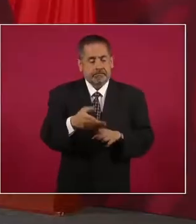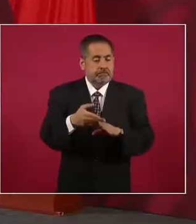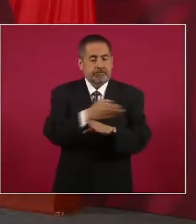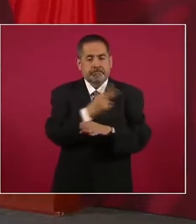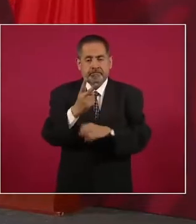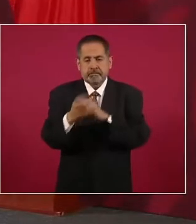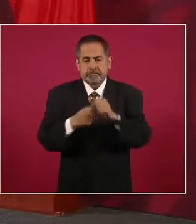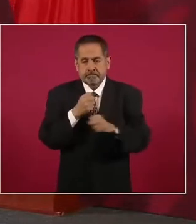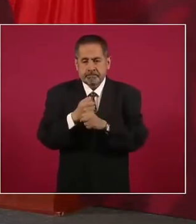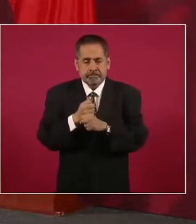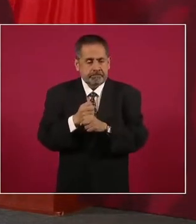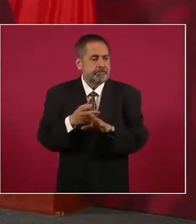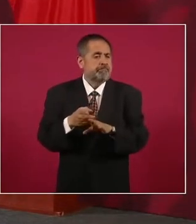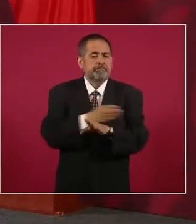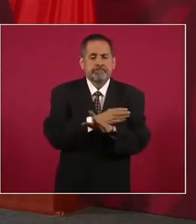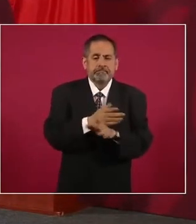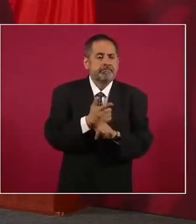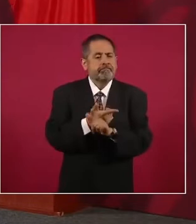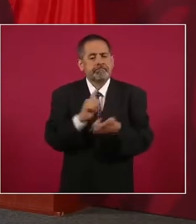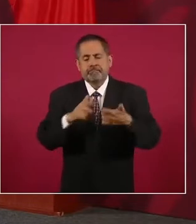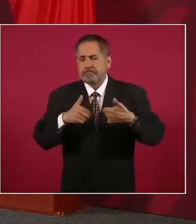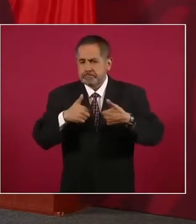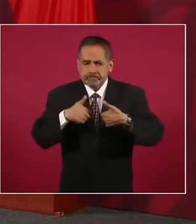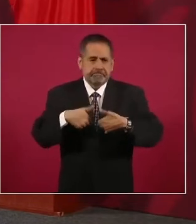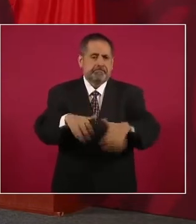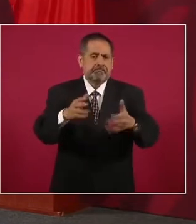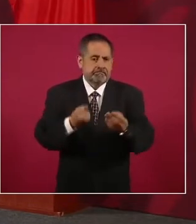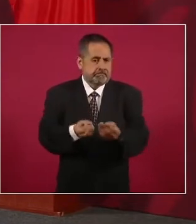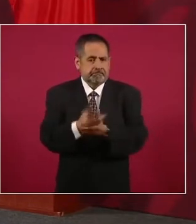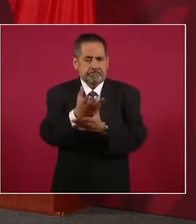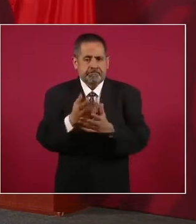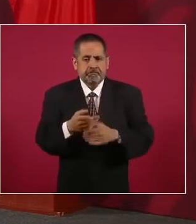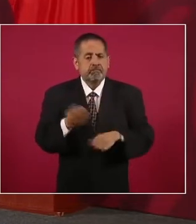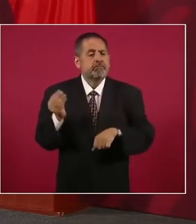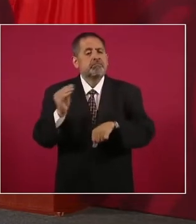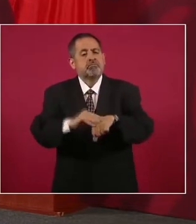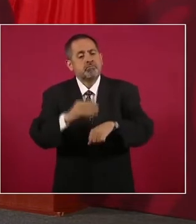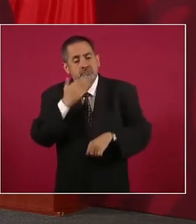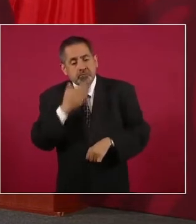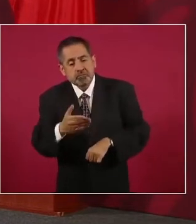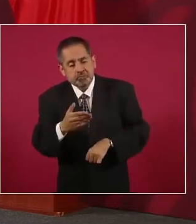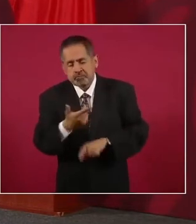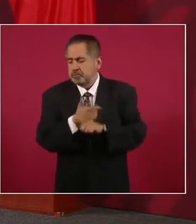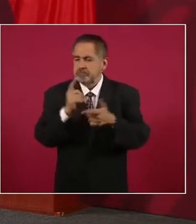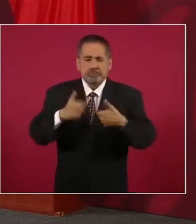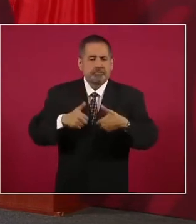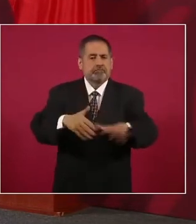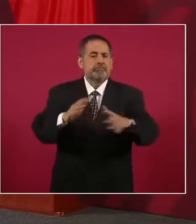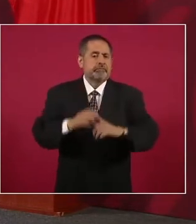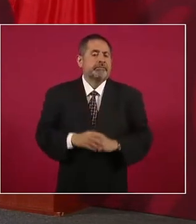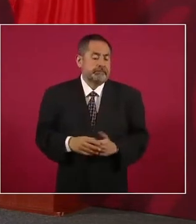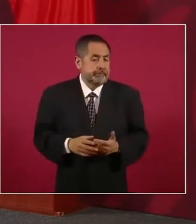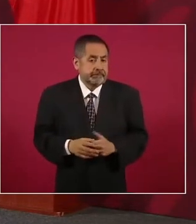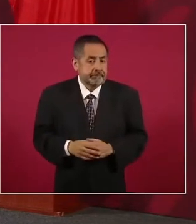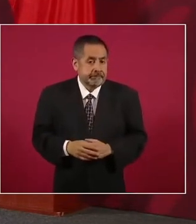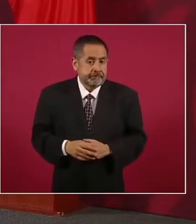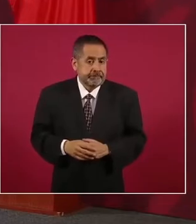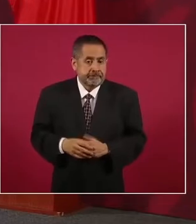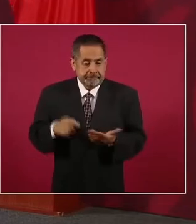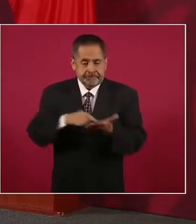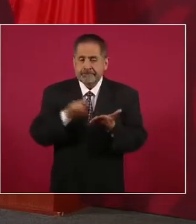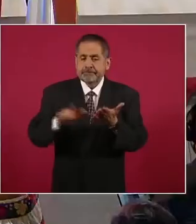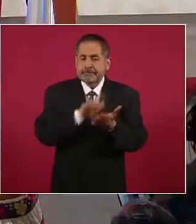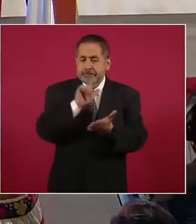antes de cumplir su condena, obtuvo su libertad también por buena conducta. También, a través de la Ley de